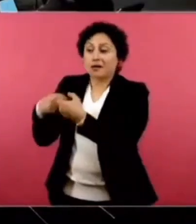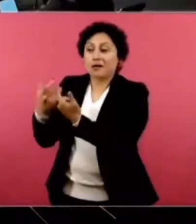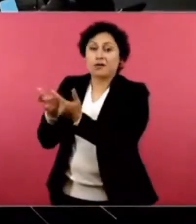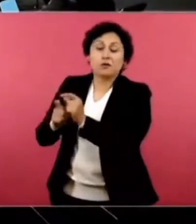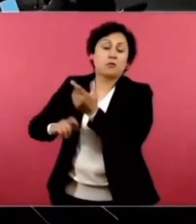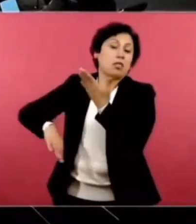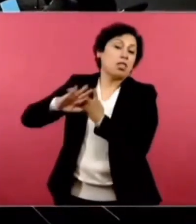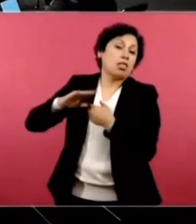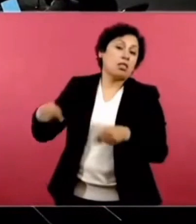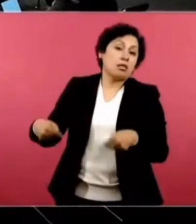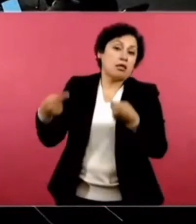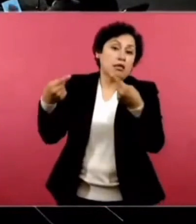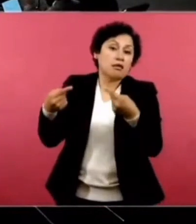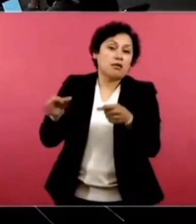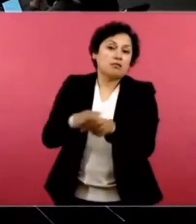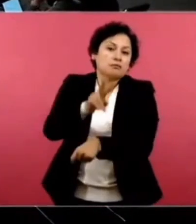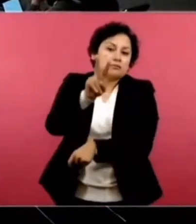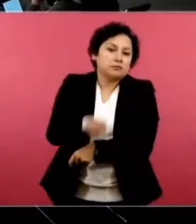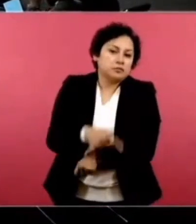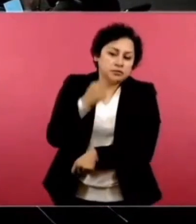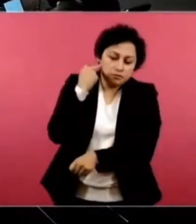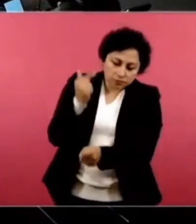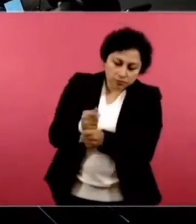porque son bien corruptos.